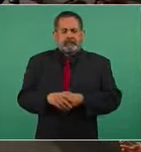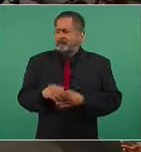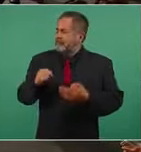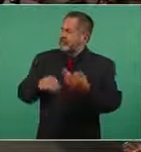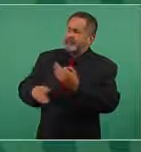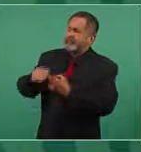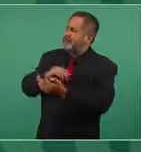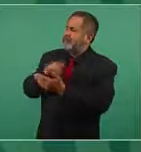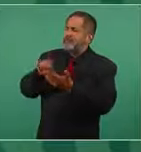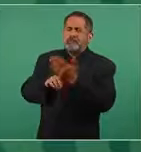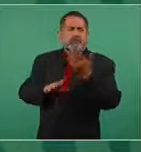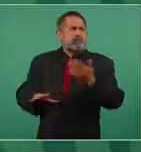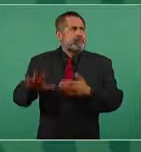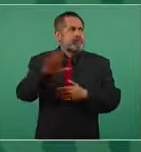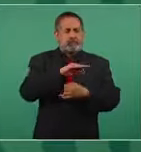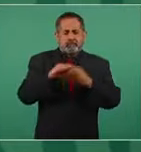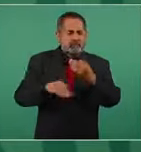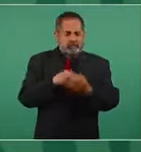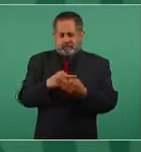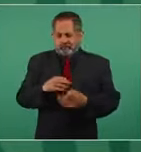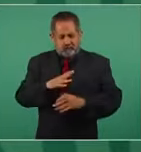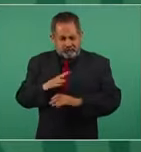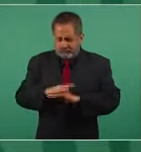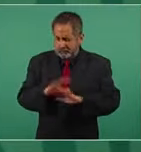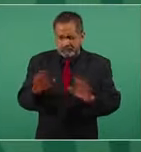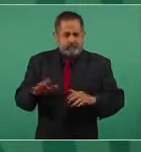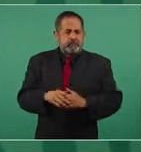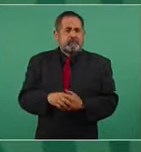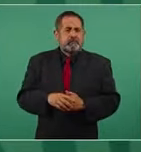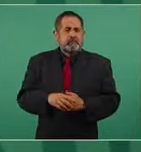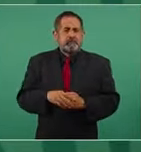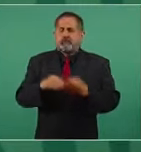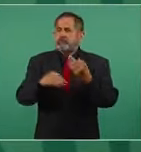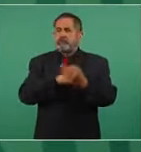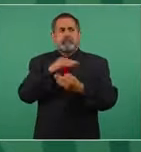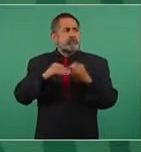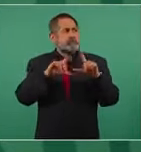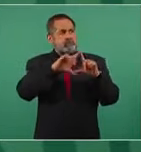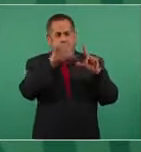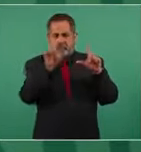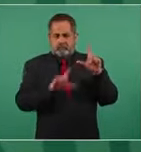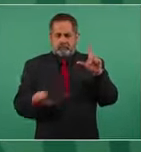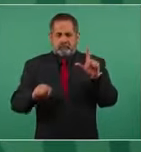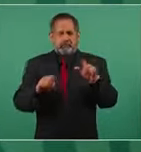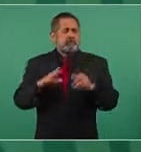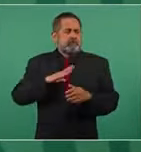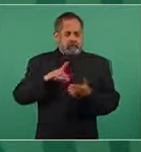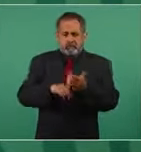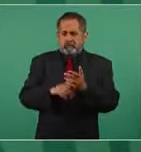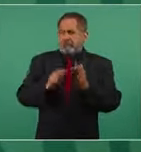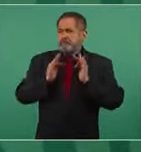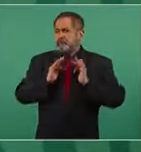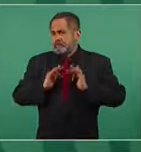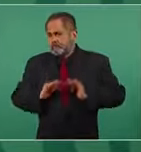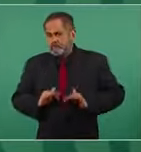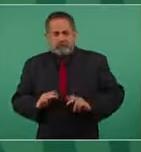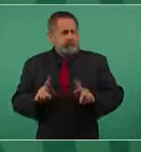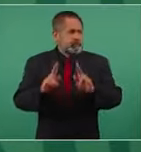lados, en todos lados, hay tranquilidad, hay paz.